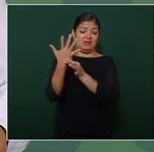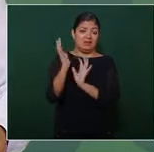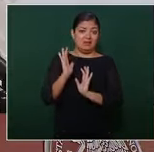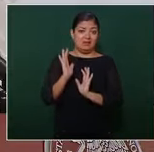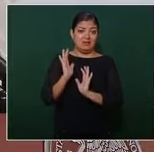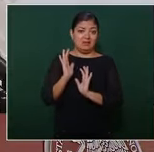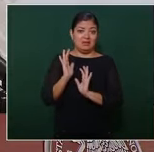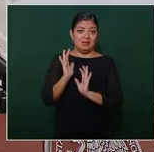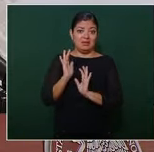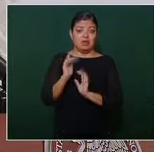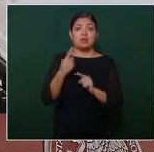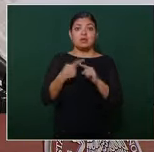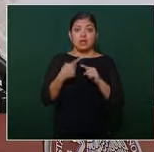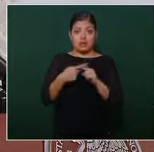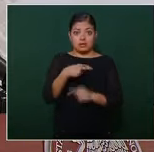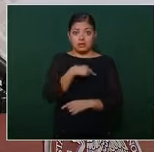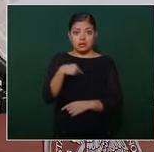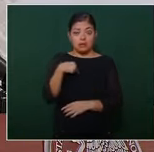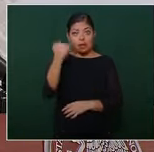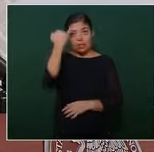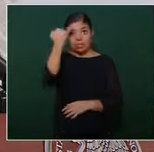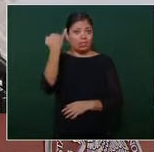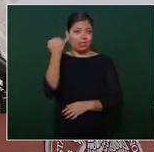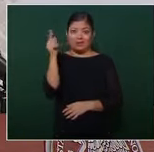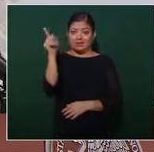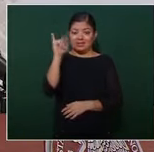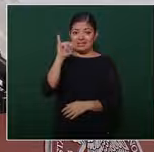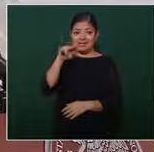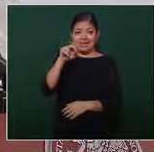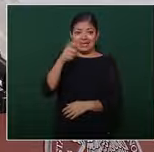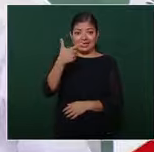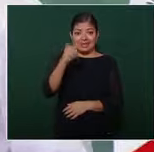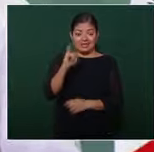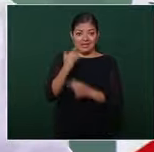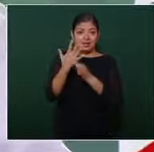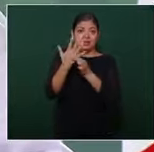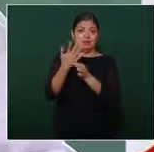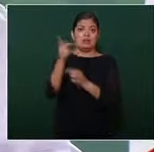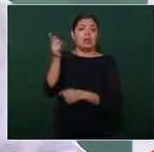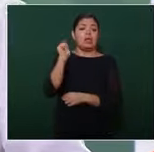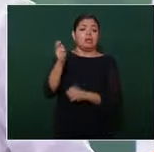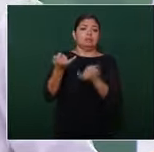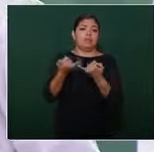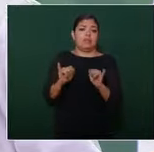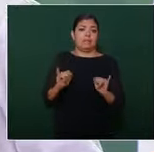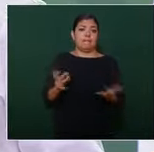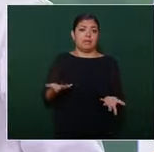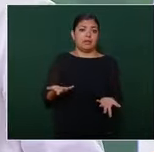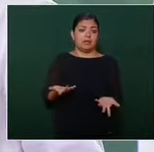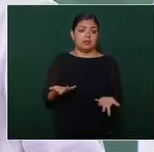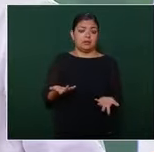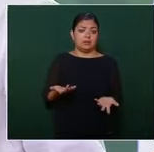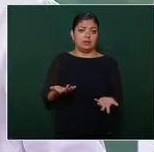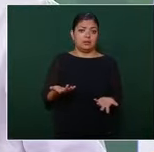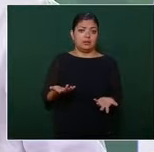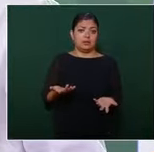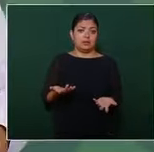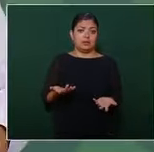no son nuestros y el INEGI es una institución autónoma independiente